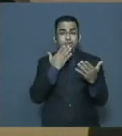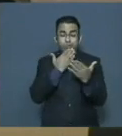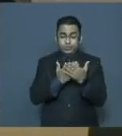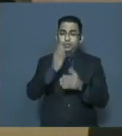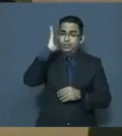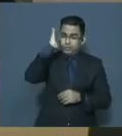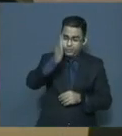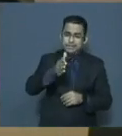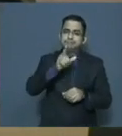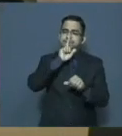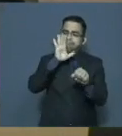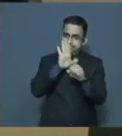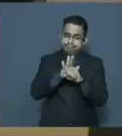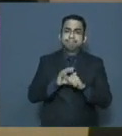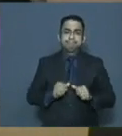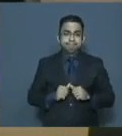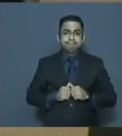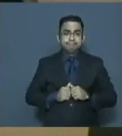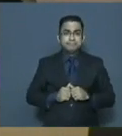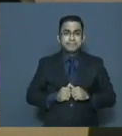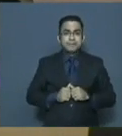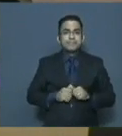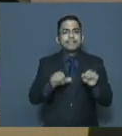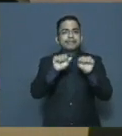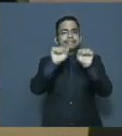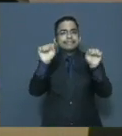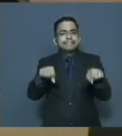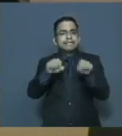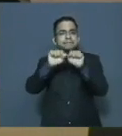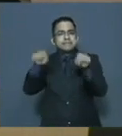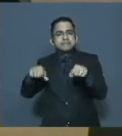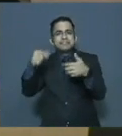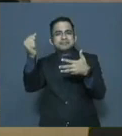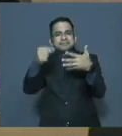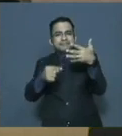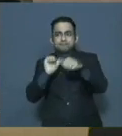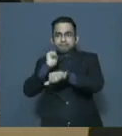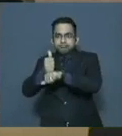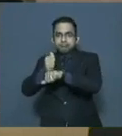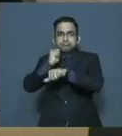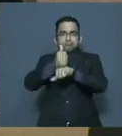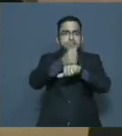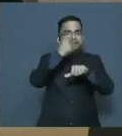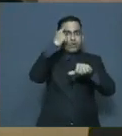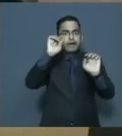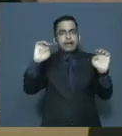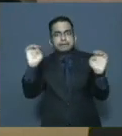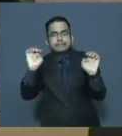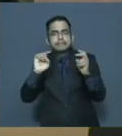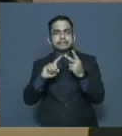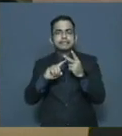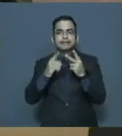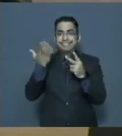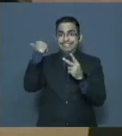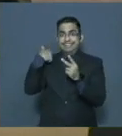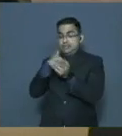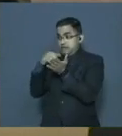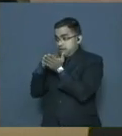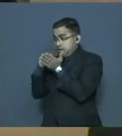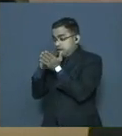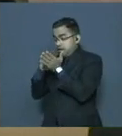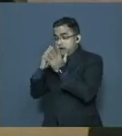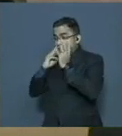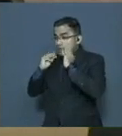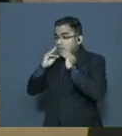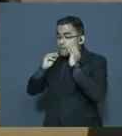Justicia. Los sistemas implementados para la emergencia y los aprendizajes sobre ellos a